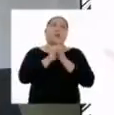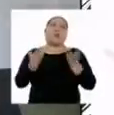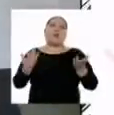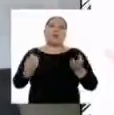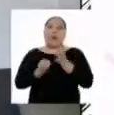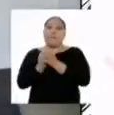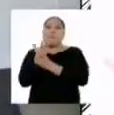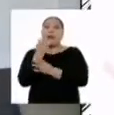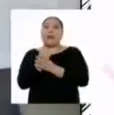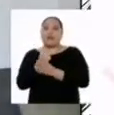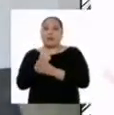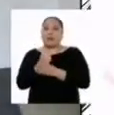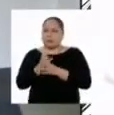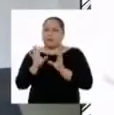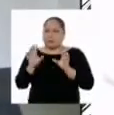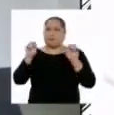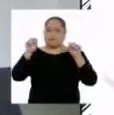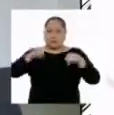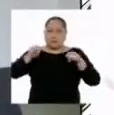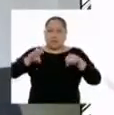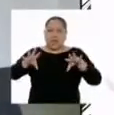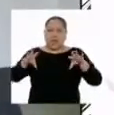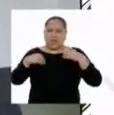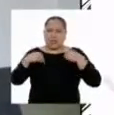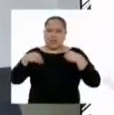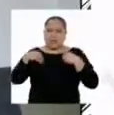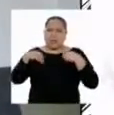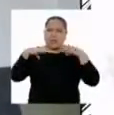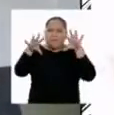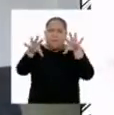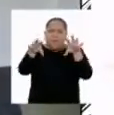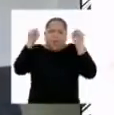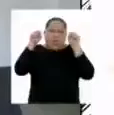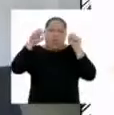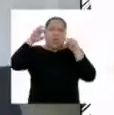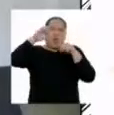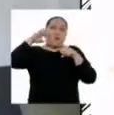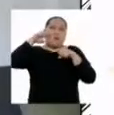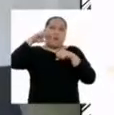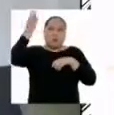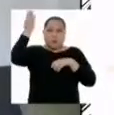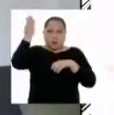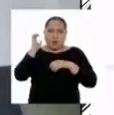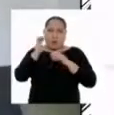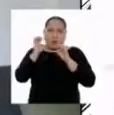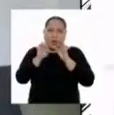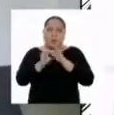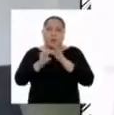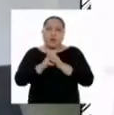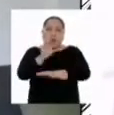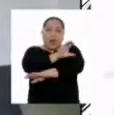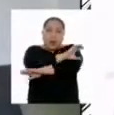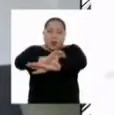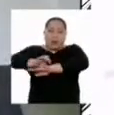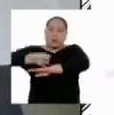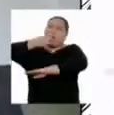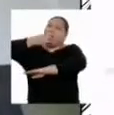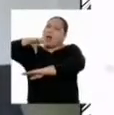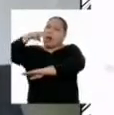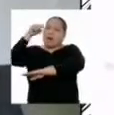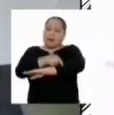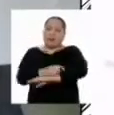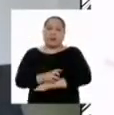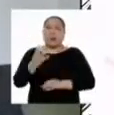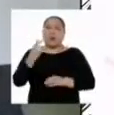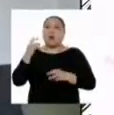Andes o soportan climas intensos en el desierto de la costa. Sin embargo, cambios drásticos en la temperatura